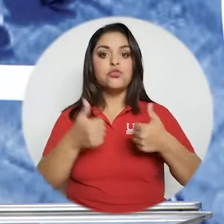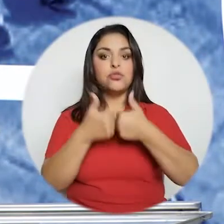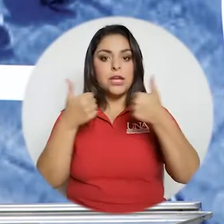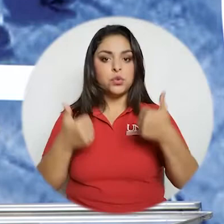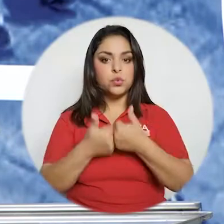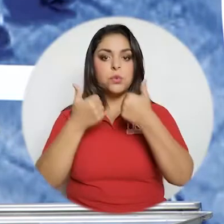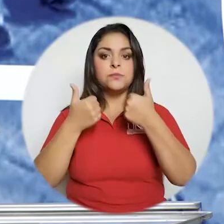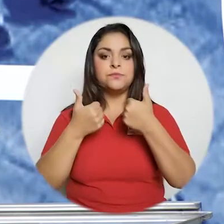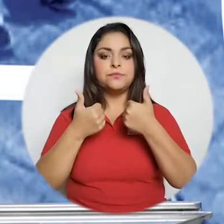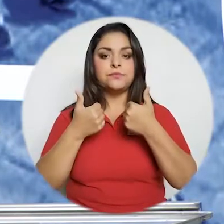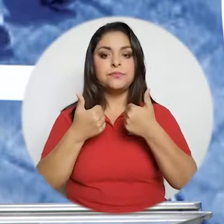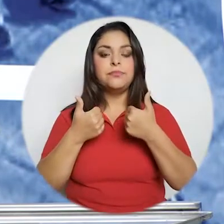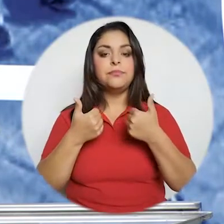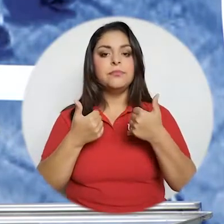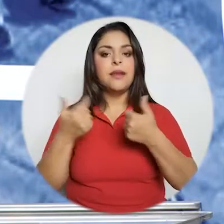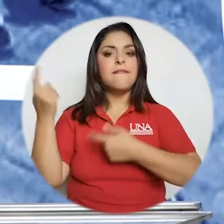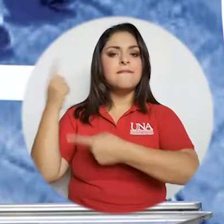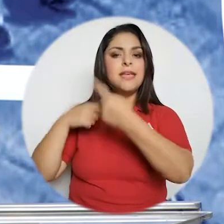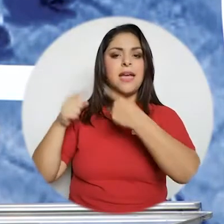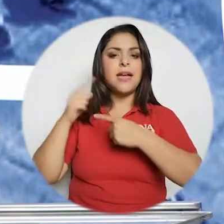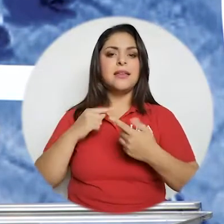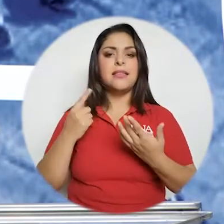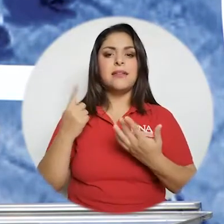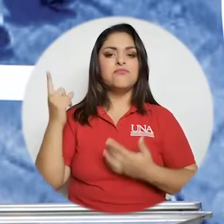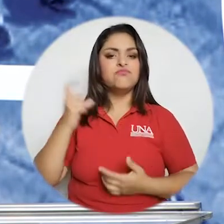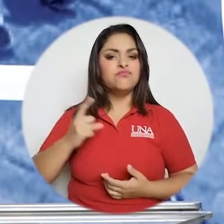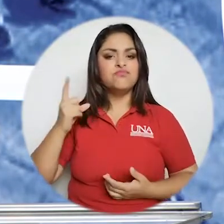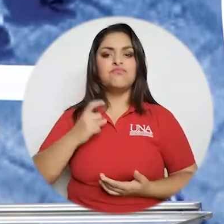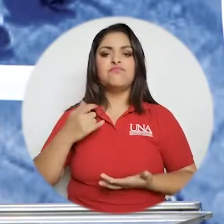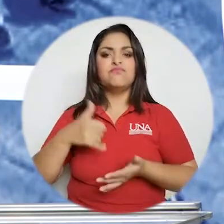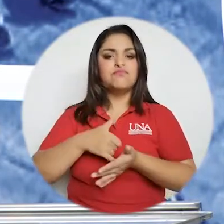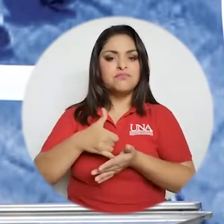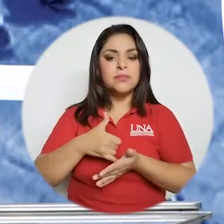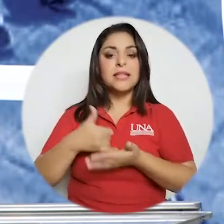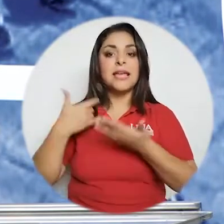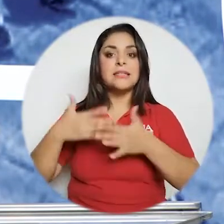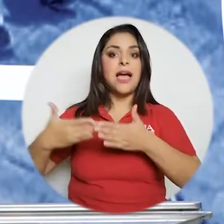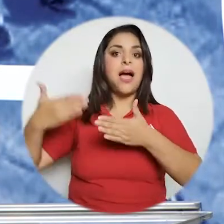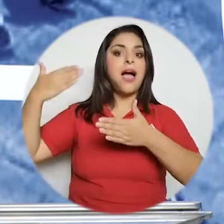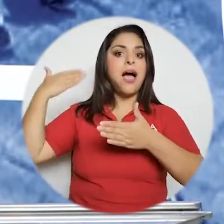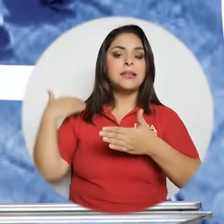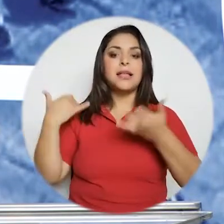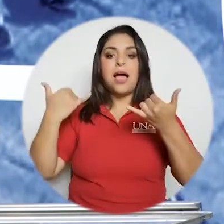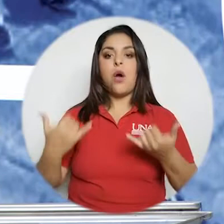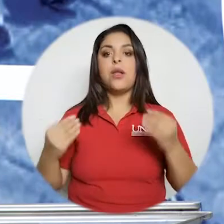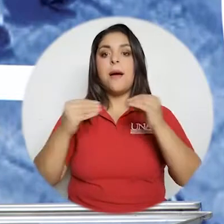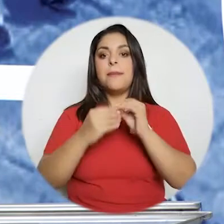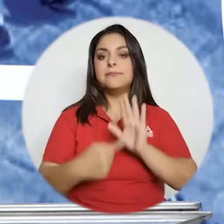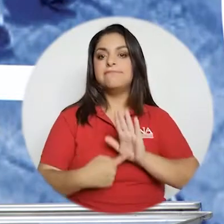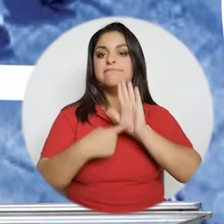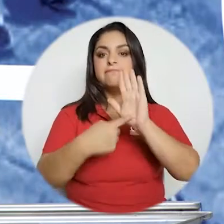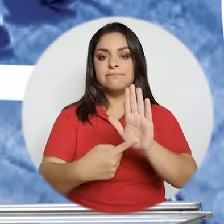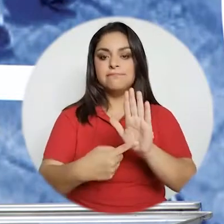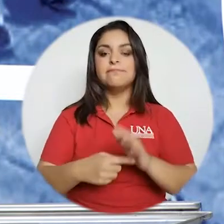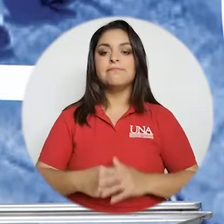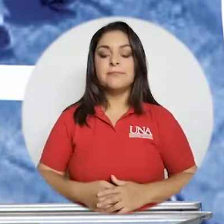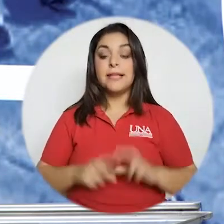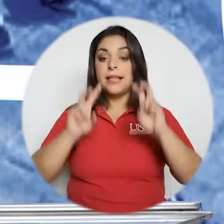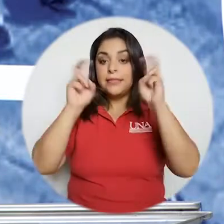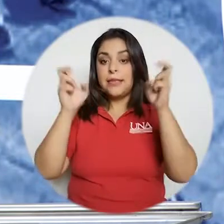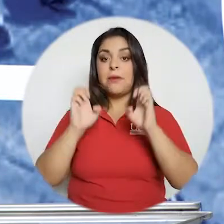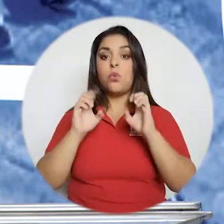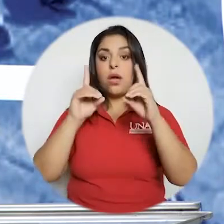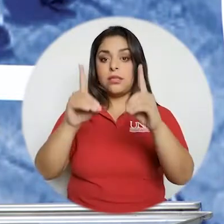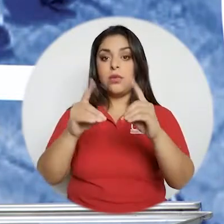estos retos vienen de carencias o deficiencias que veníamos arrastrando de antes y que ahora se hicieron más evidentes en el tema